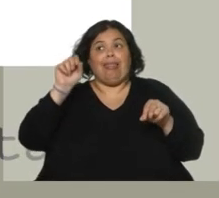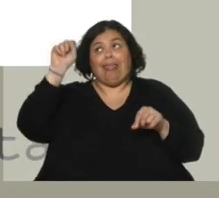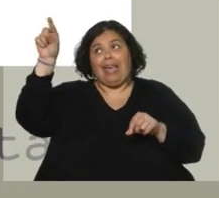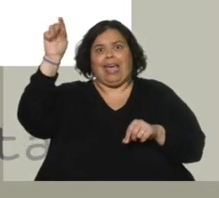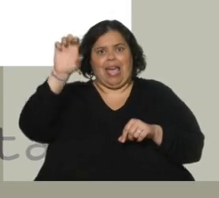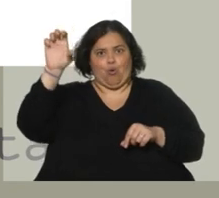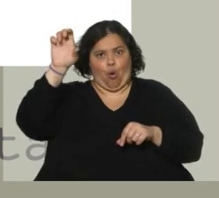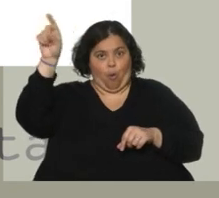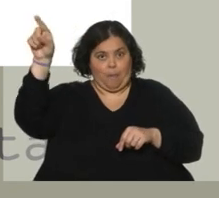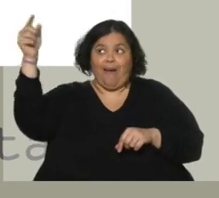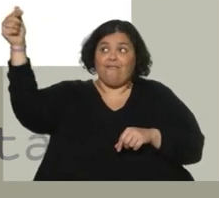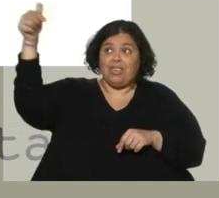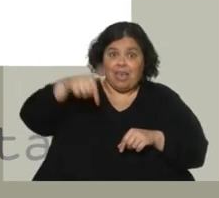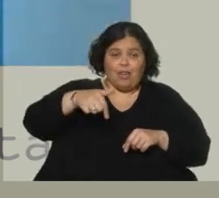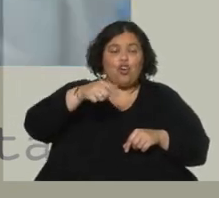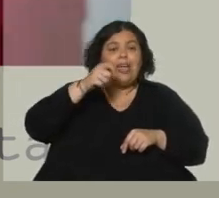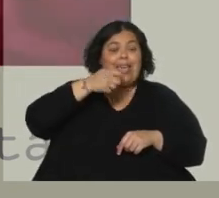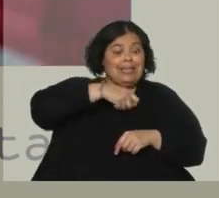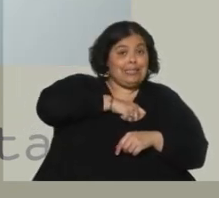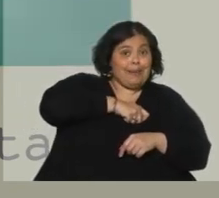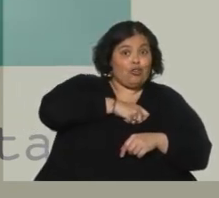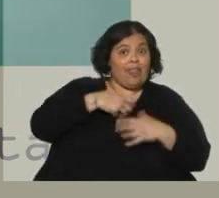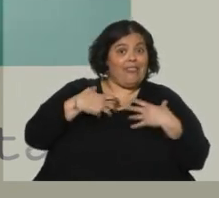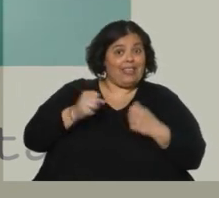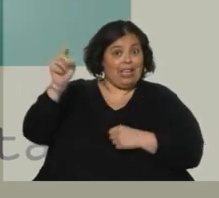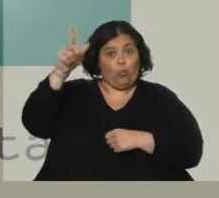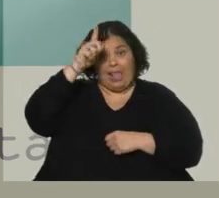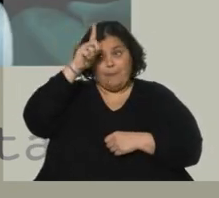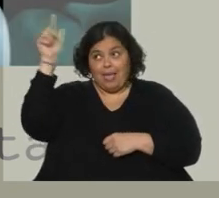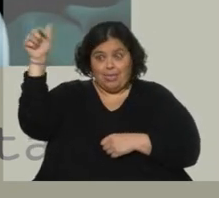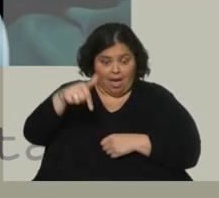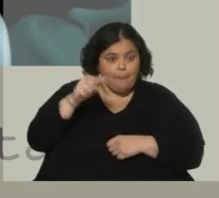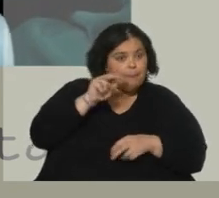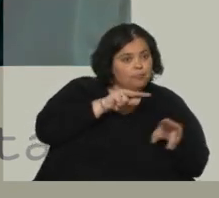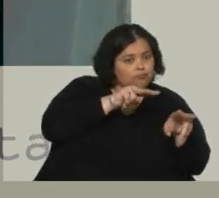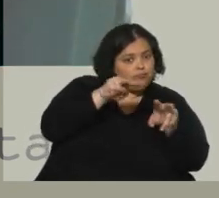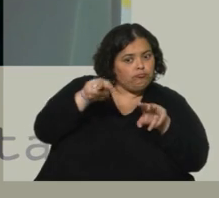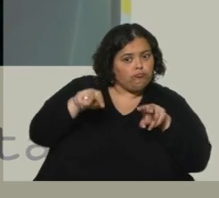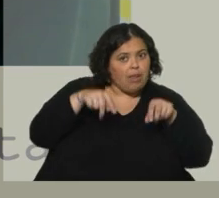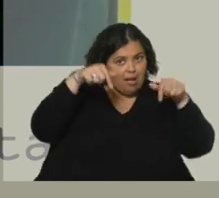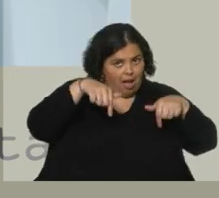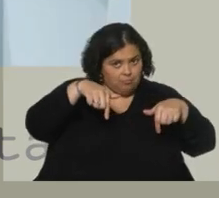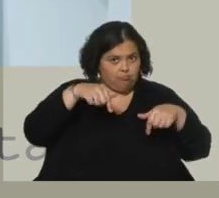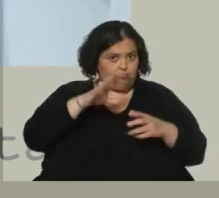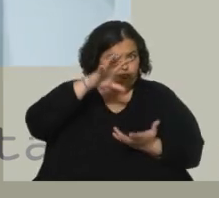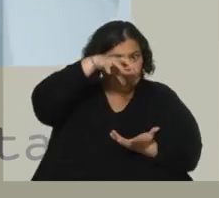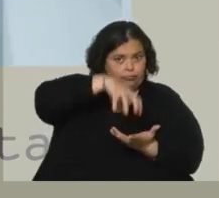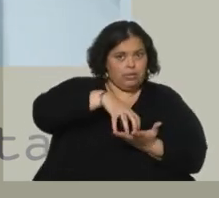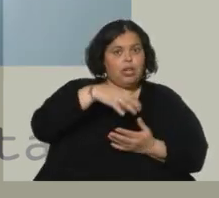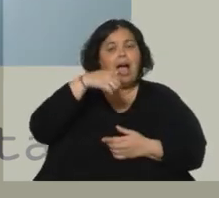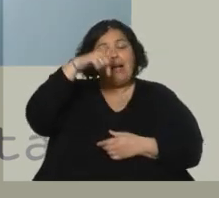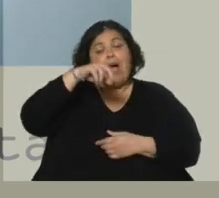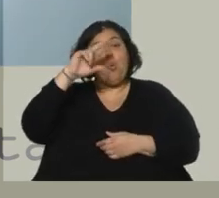vinieron inspectores de salud de Alemania a inspeccionarnos a nosotros, a nuestra planta farmacéutica. Somos los únicos